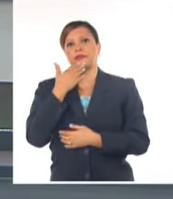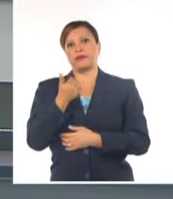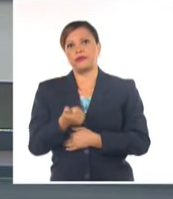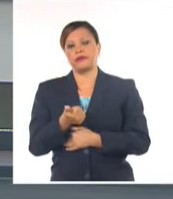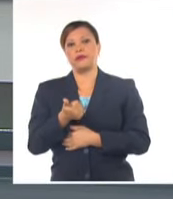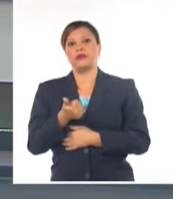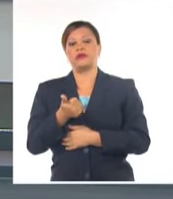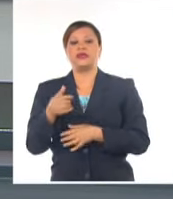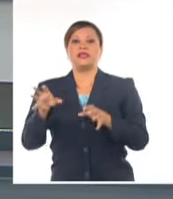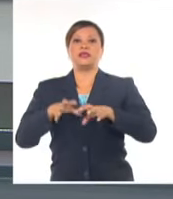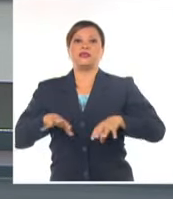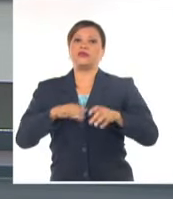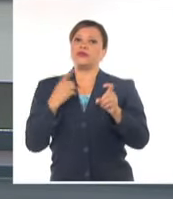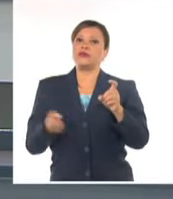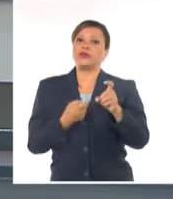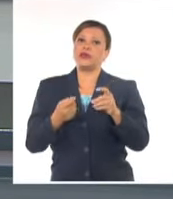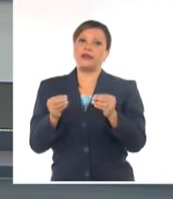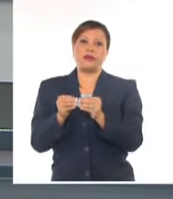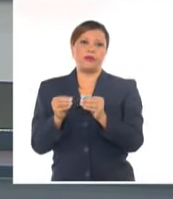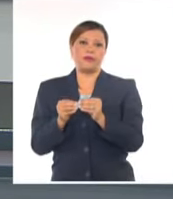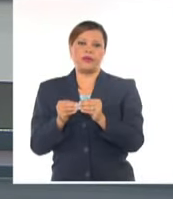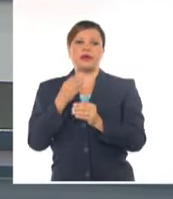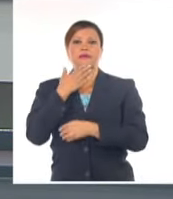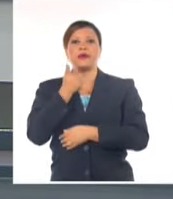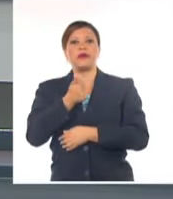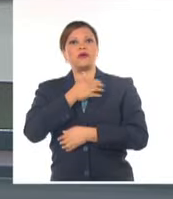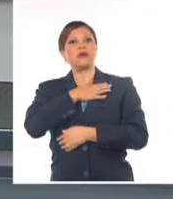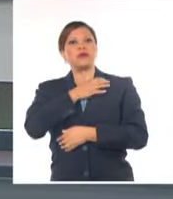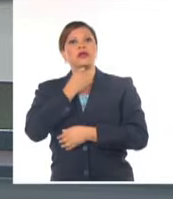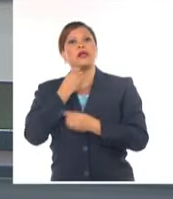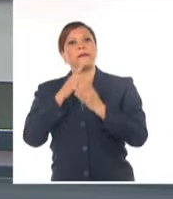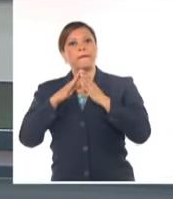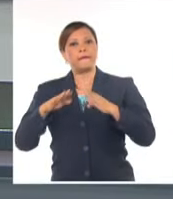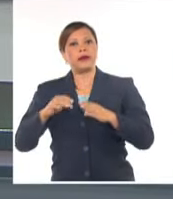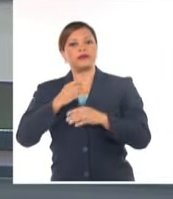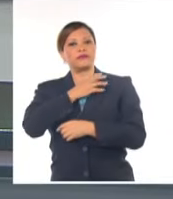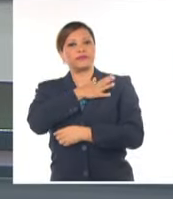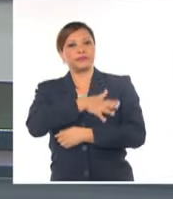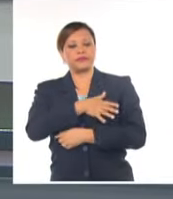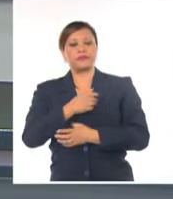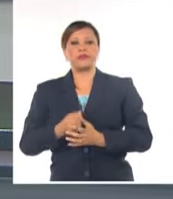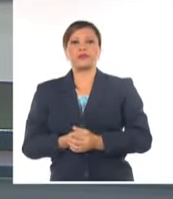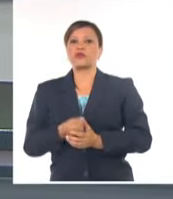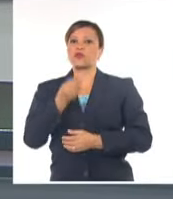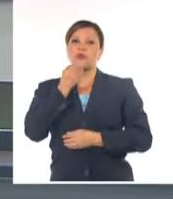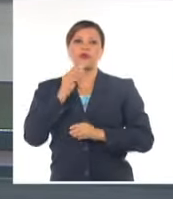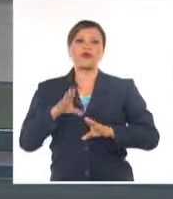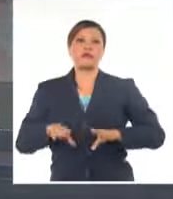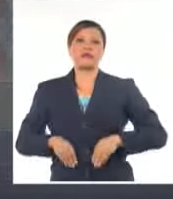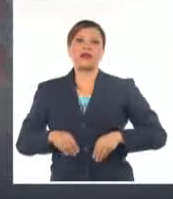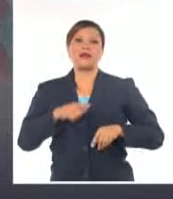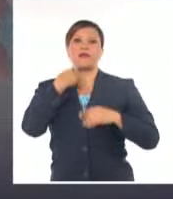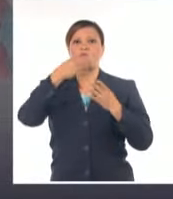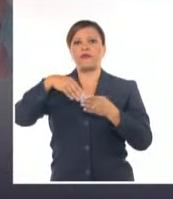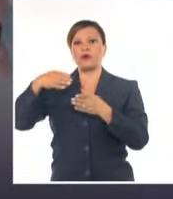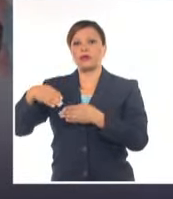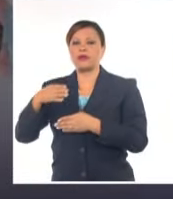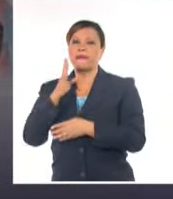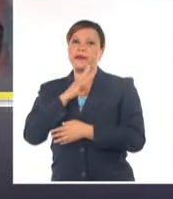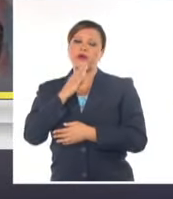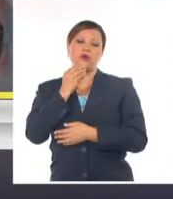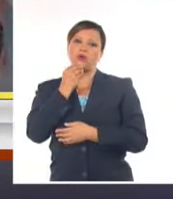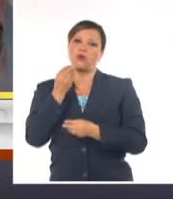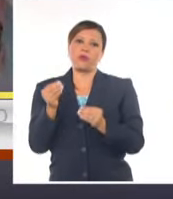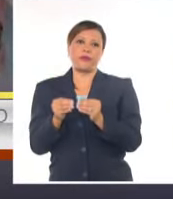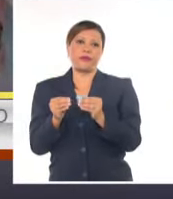trabaje por la paz a lo cual agregó que no se debe permitir que esta catástrofe humanitaria empeore rafa